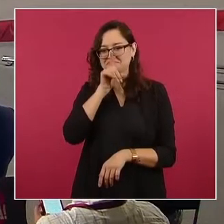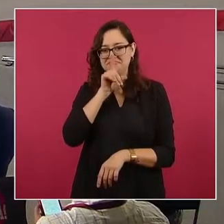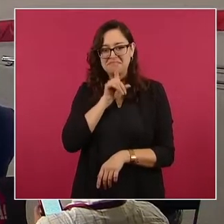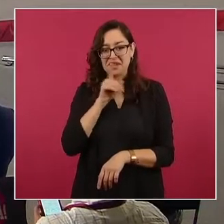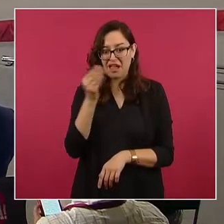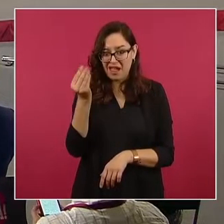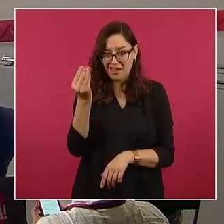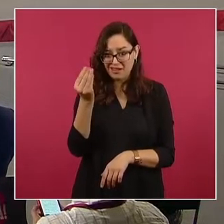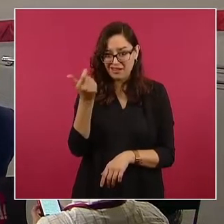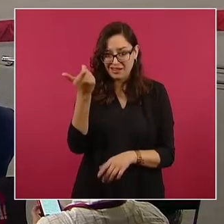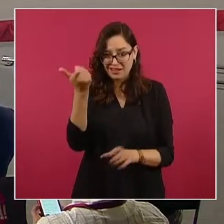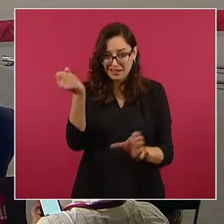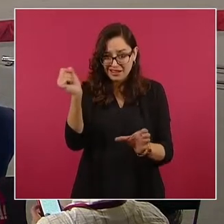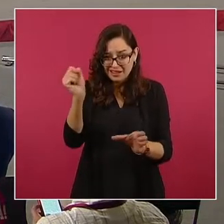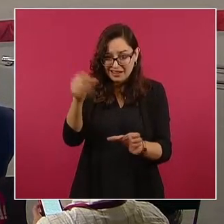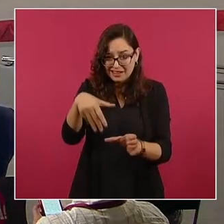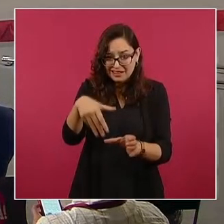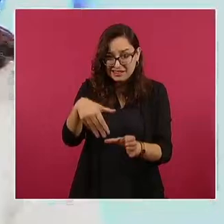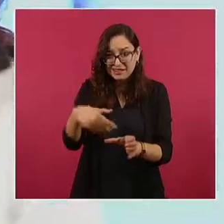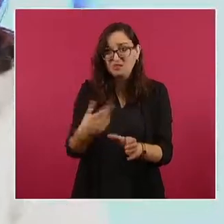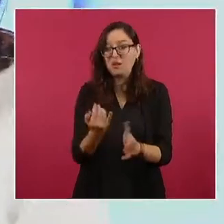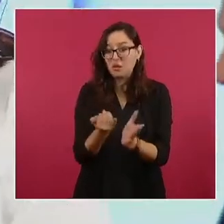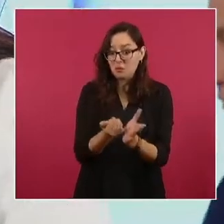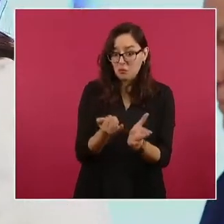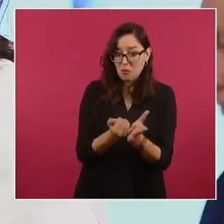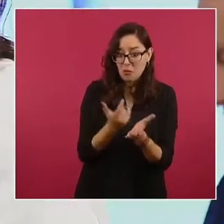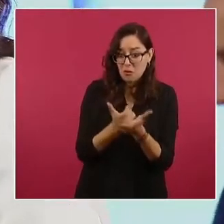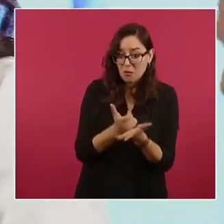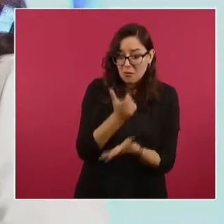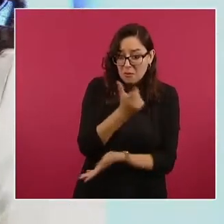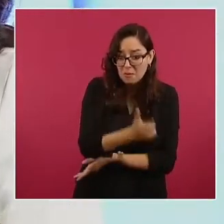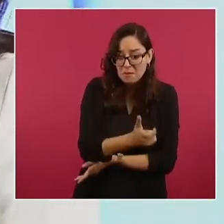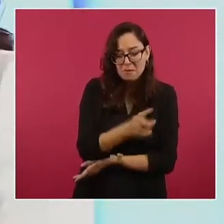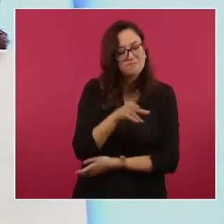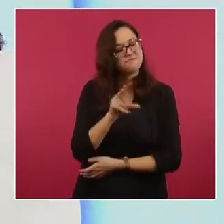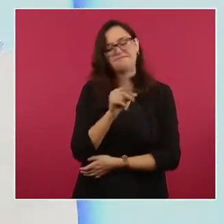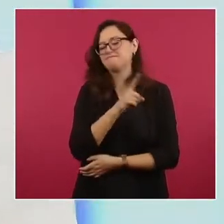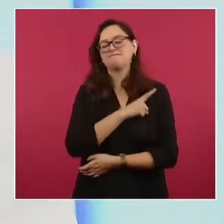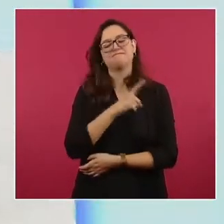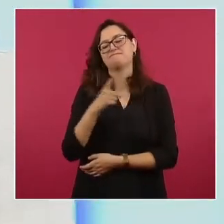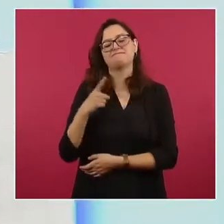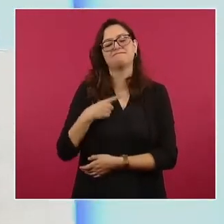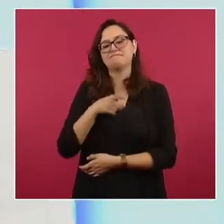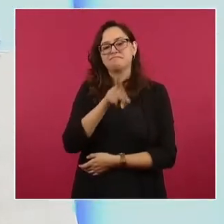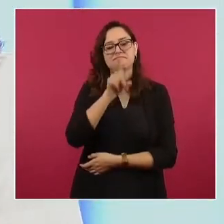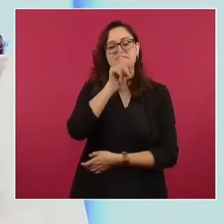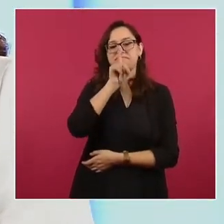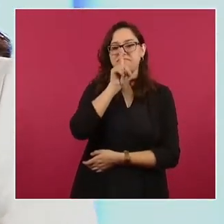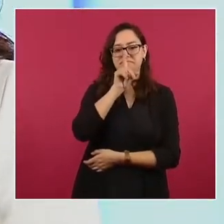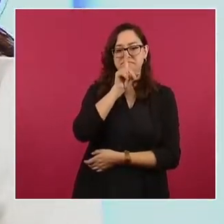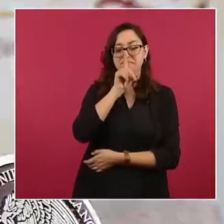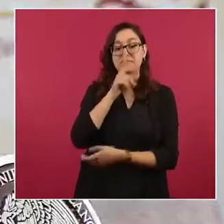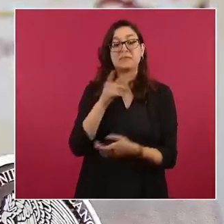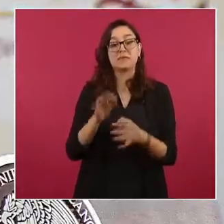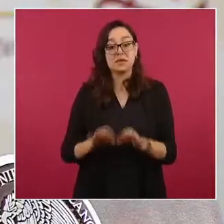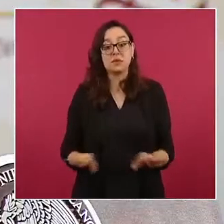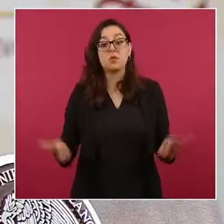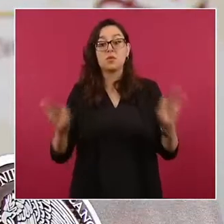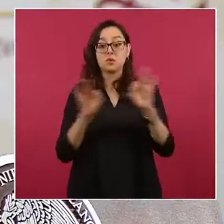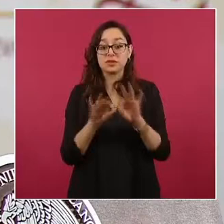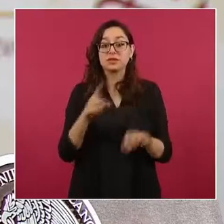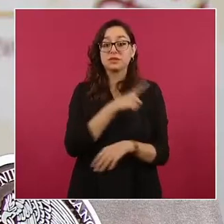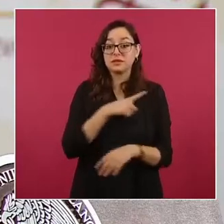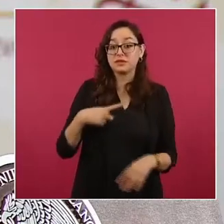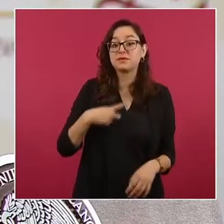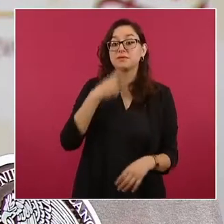efectivo realizados en instituciones bancarias. Es pertinente aclarar que todos aquellos depósitos